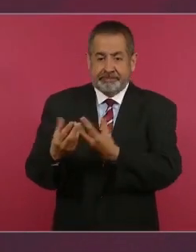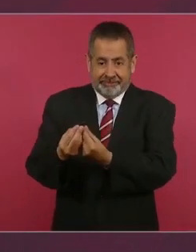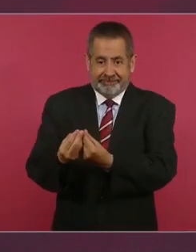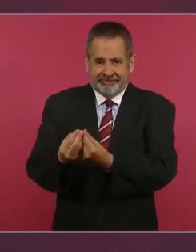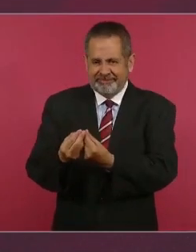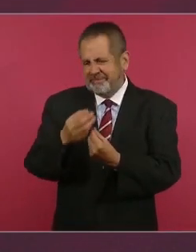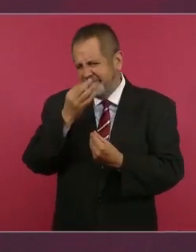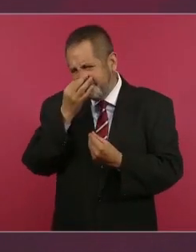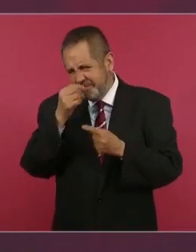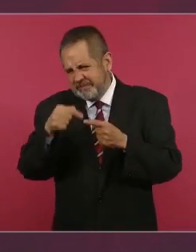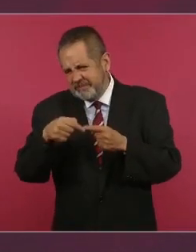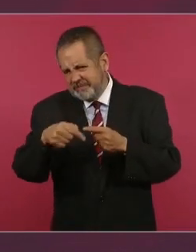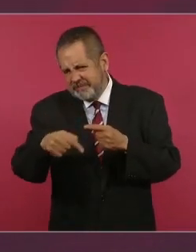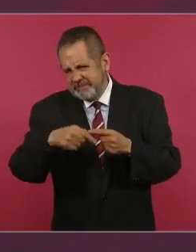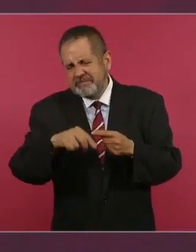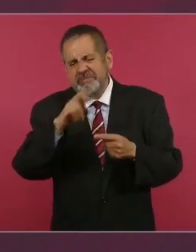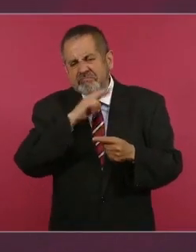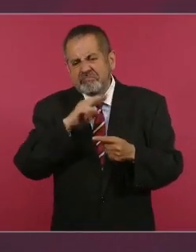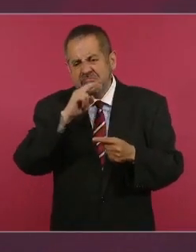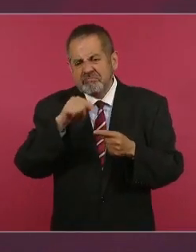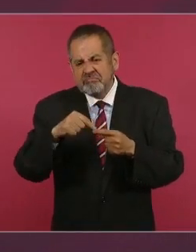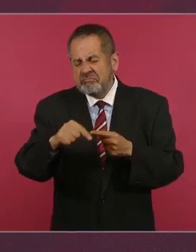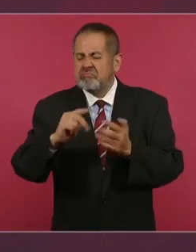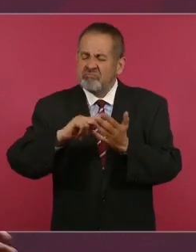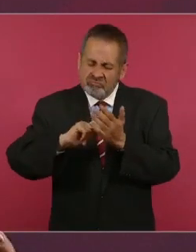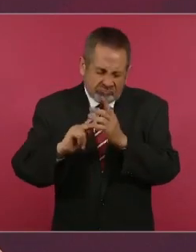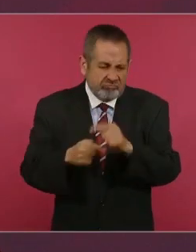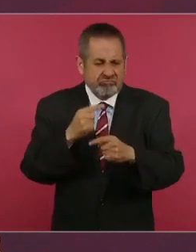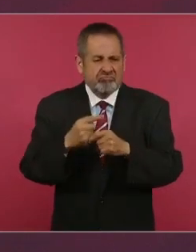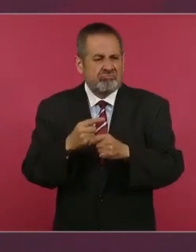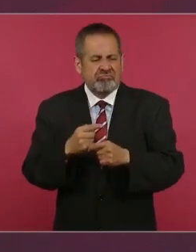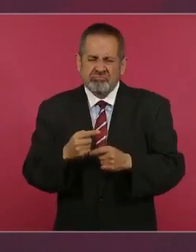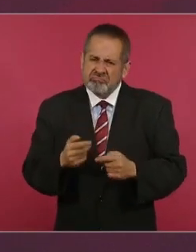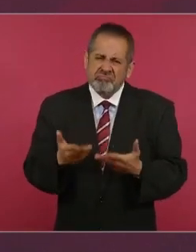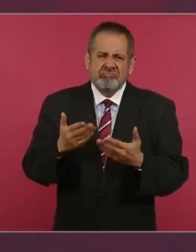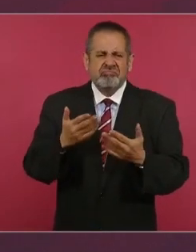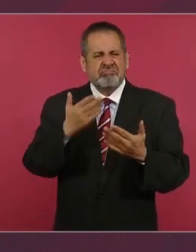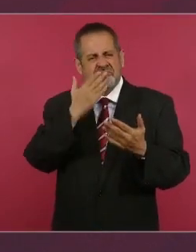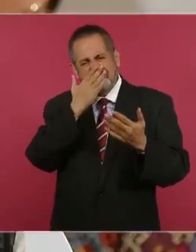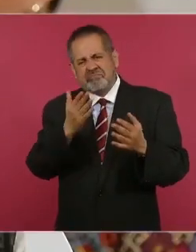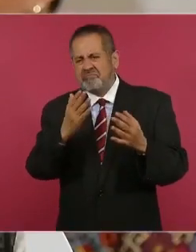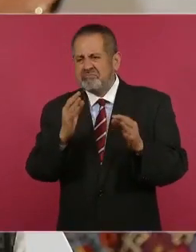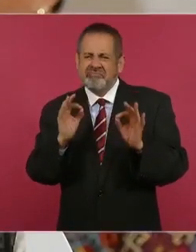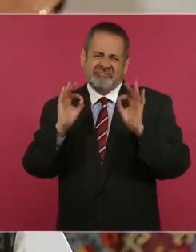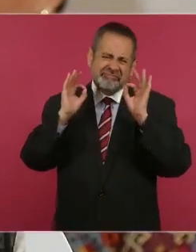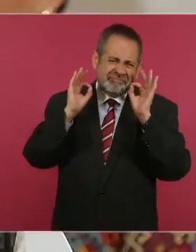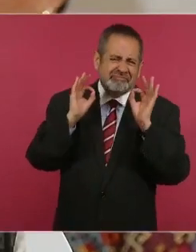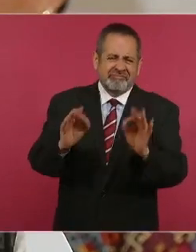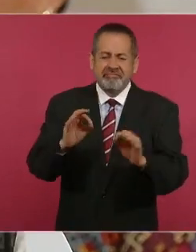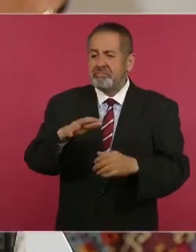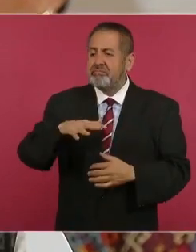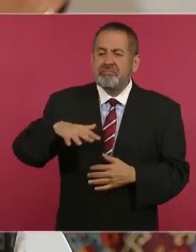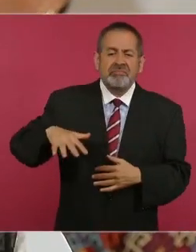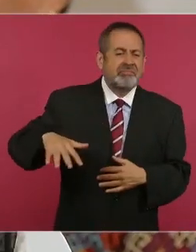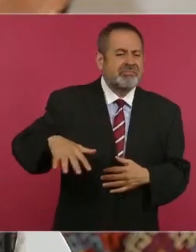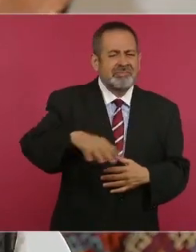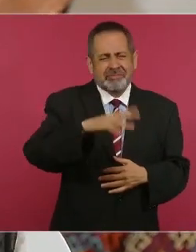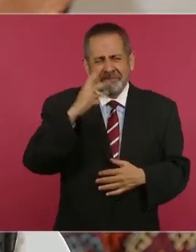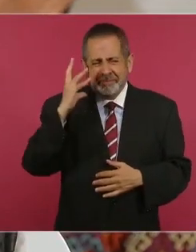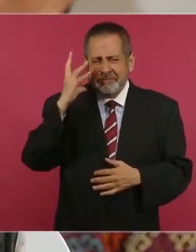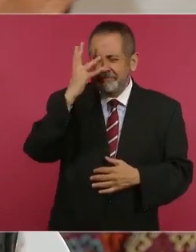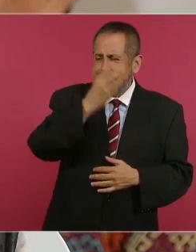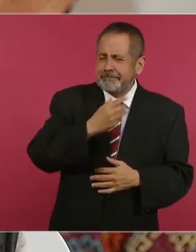muy pronto, volver a poner de pie al bello y